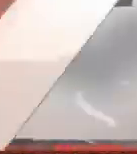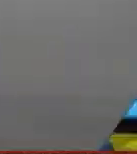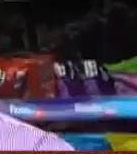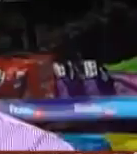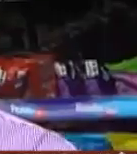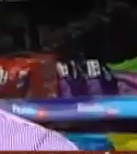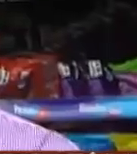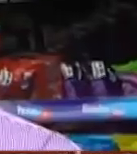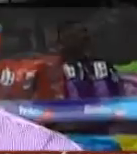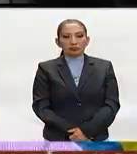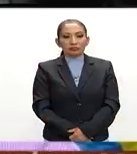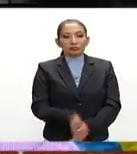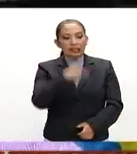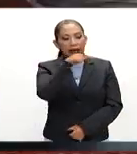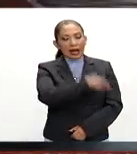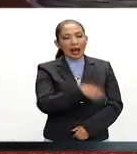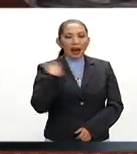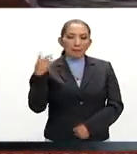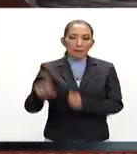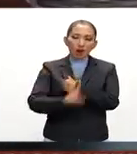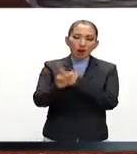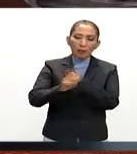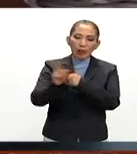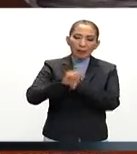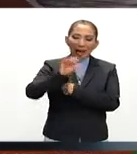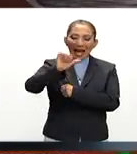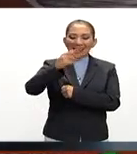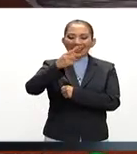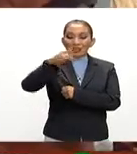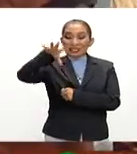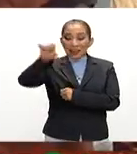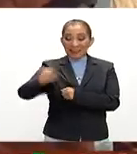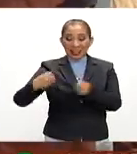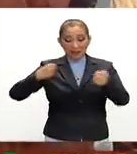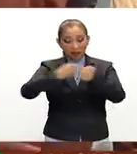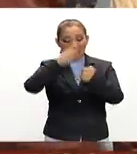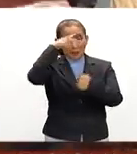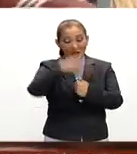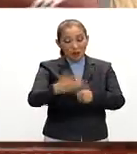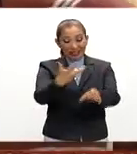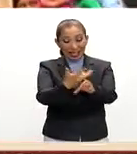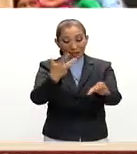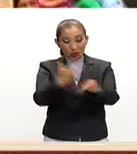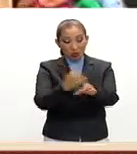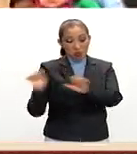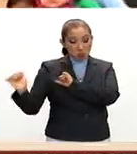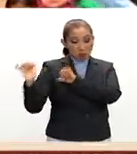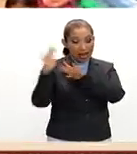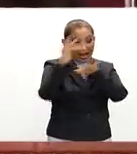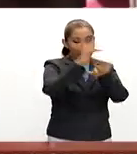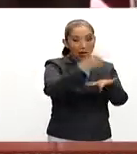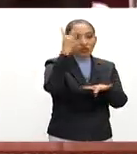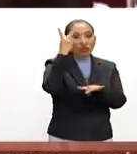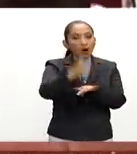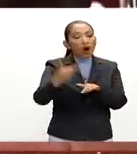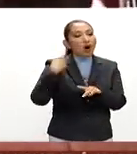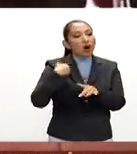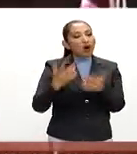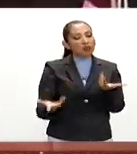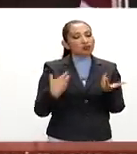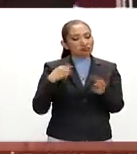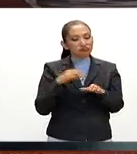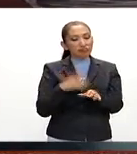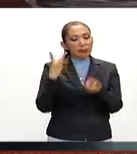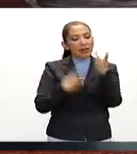tras la contingencia migratoria de haitianos y africanos en la frontera entre México y Estados Unidos dos caravanas del Centro Operativo